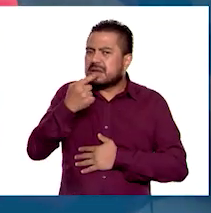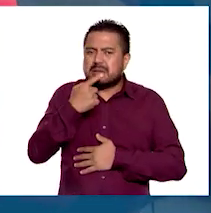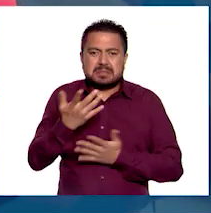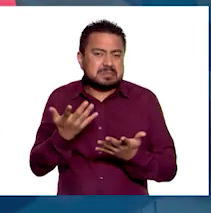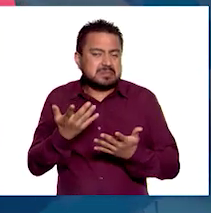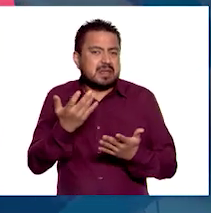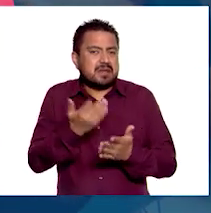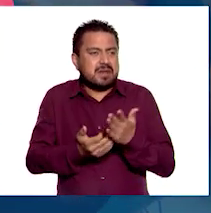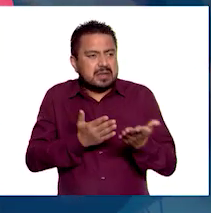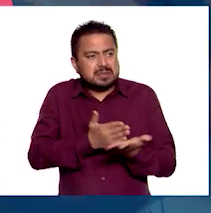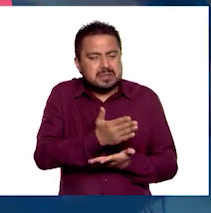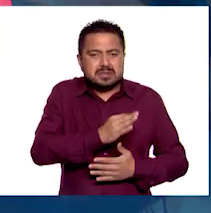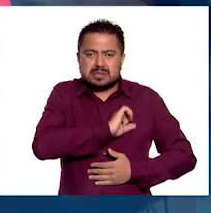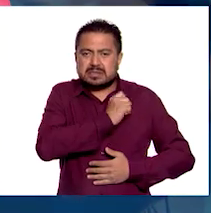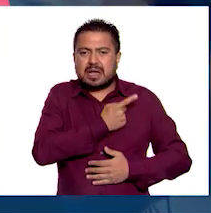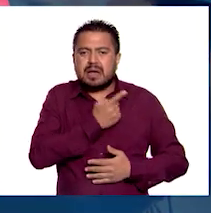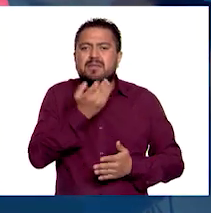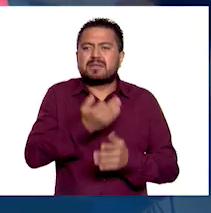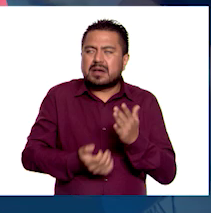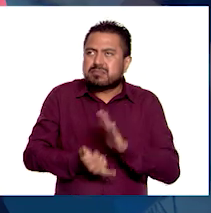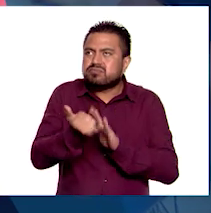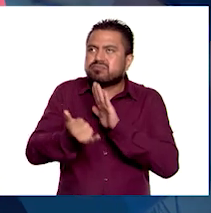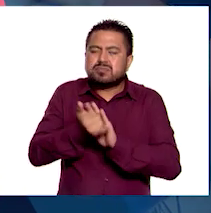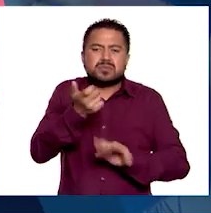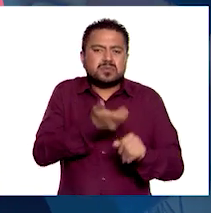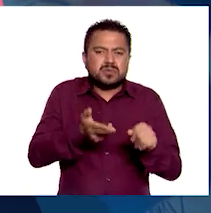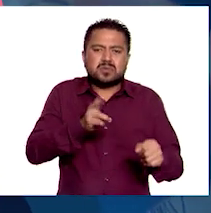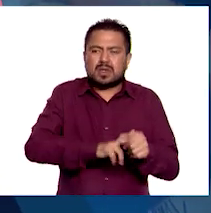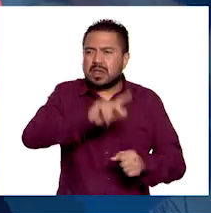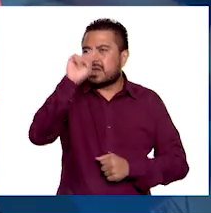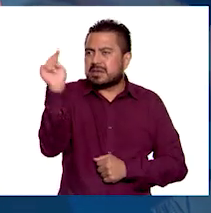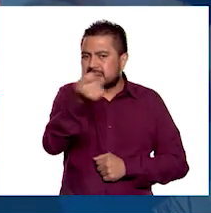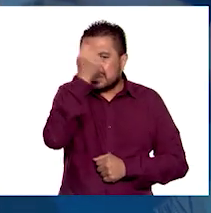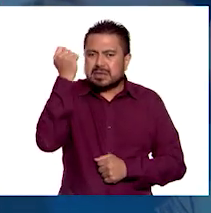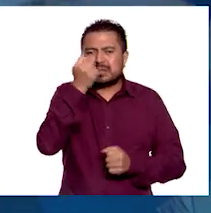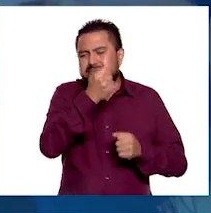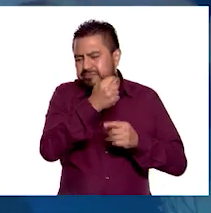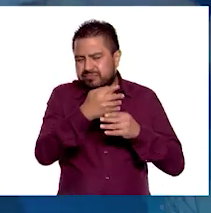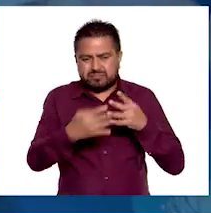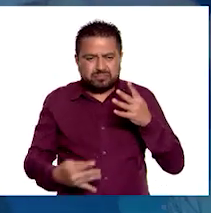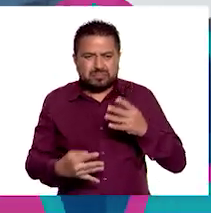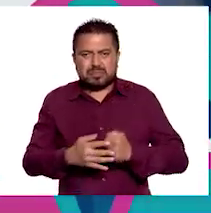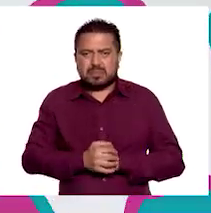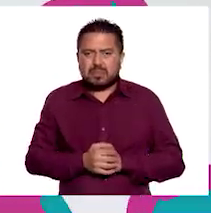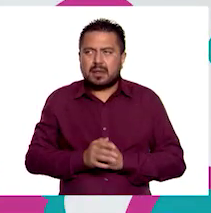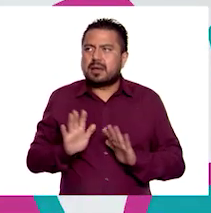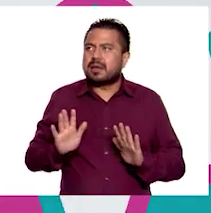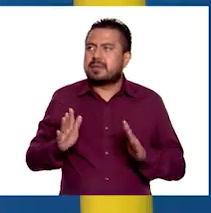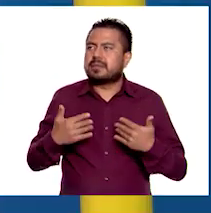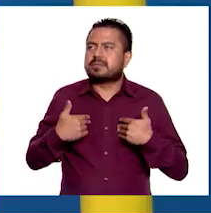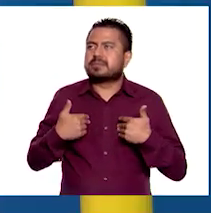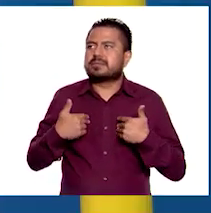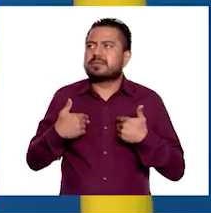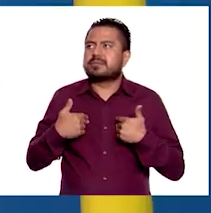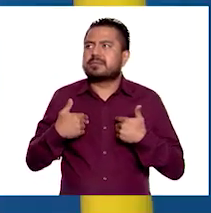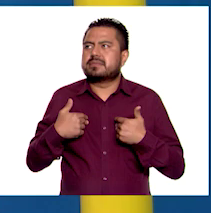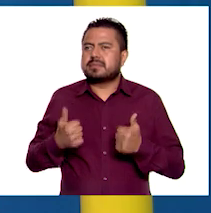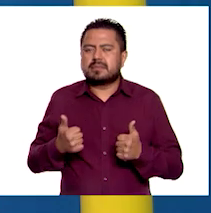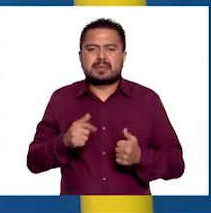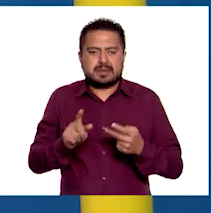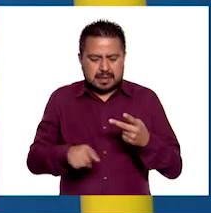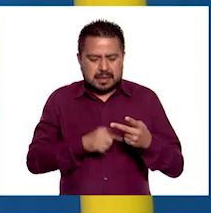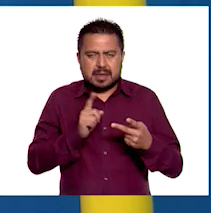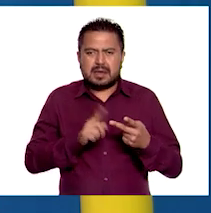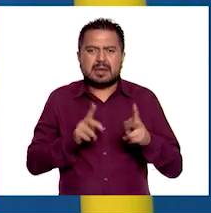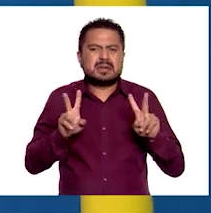personalidad de salud, infraestructura hospitalaria, tecnología, etc. Ya comprendo. ¿Y la segunda